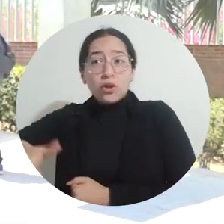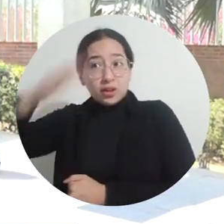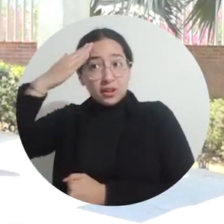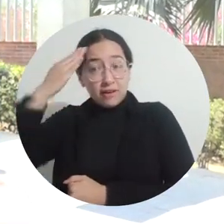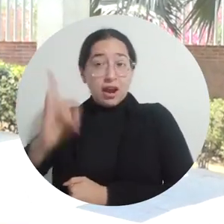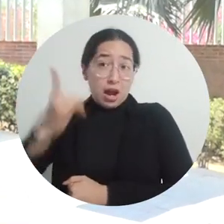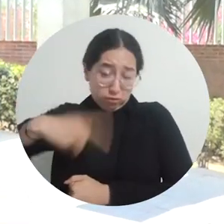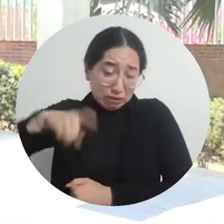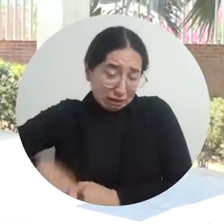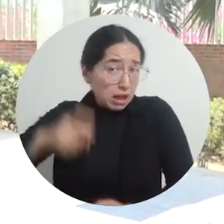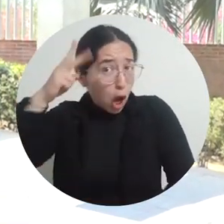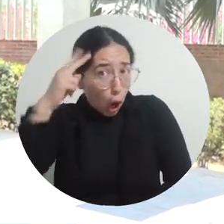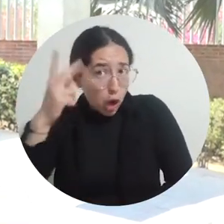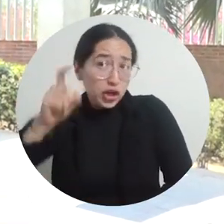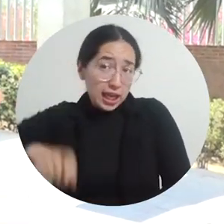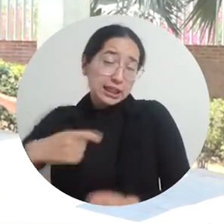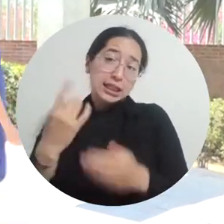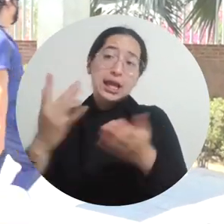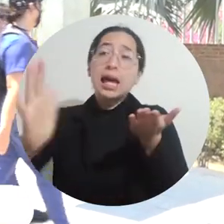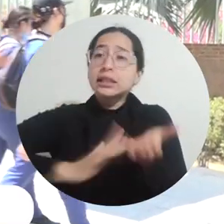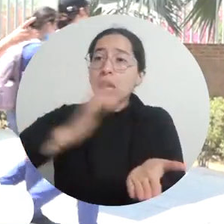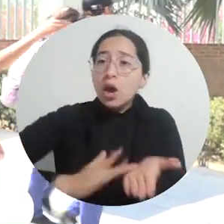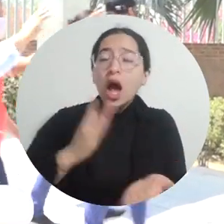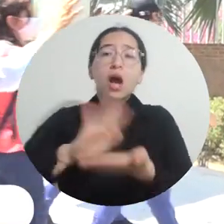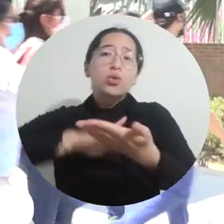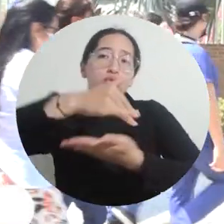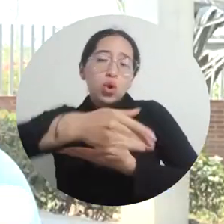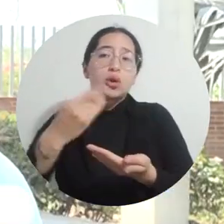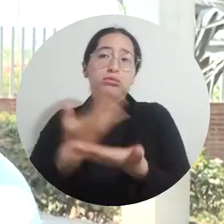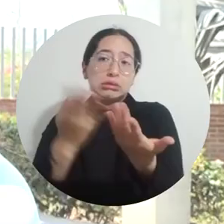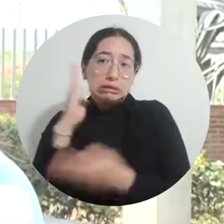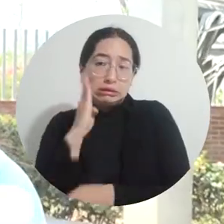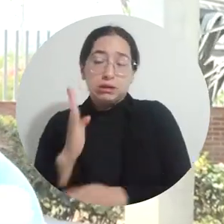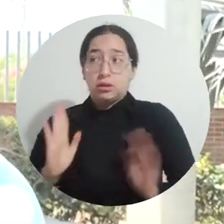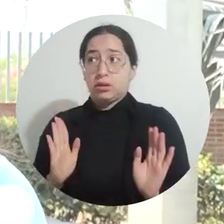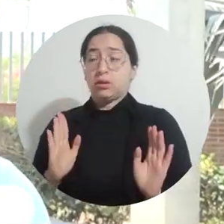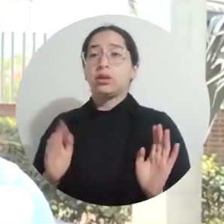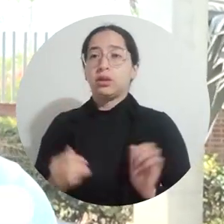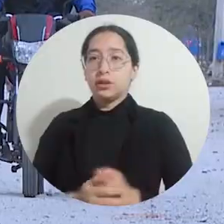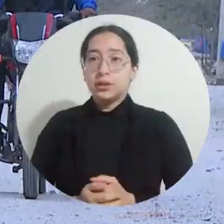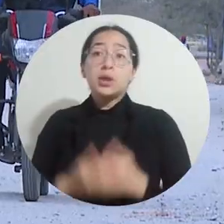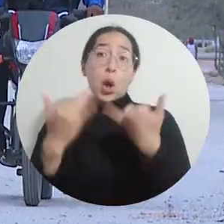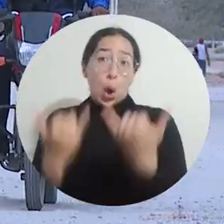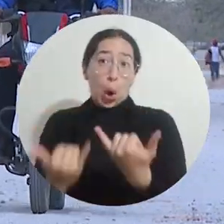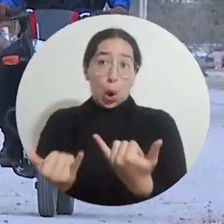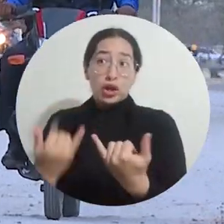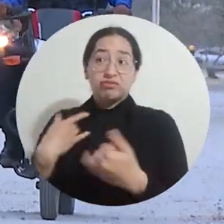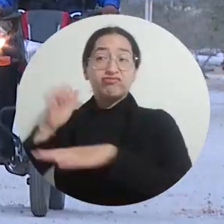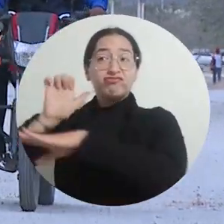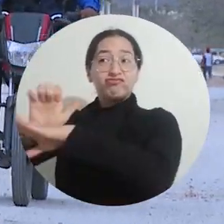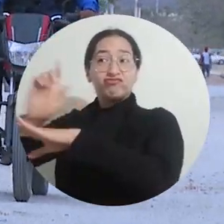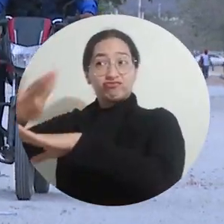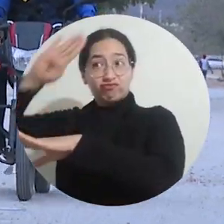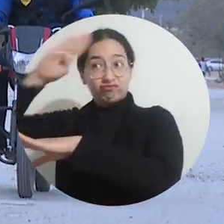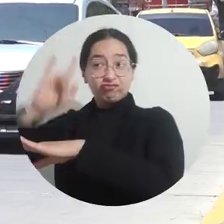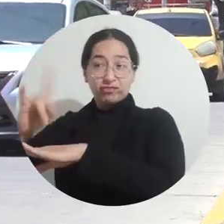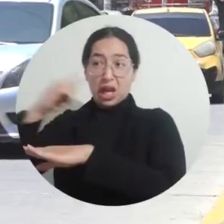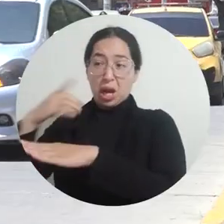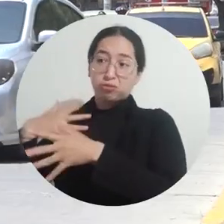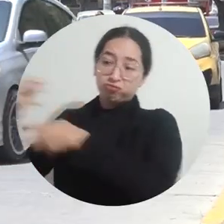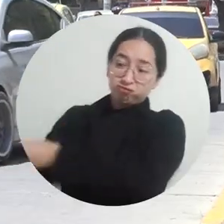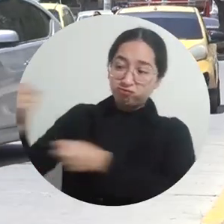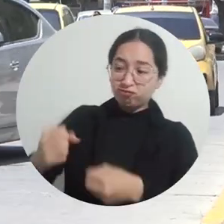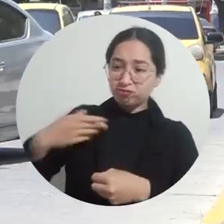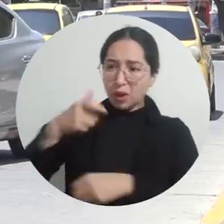estudiante necesita de un celular o de un computador, entonces somos víctimas fáciles para un atraco. Hoy por la falta de garantía que brindan los